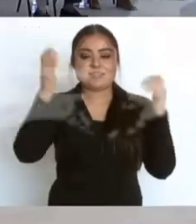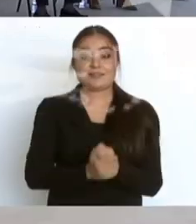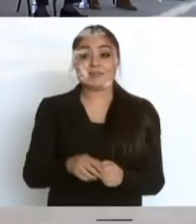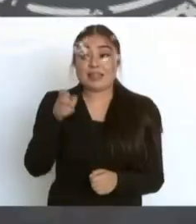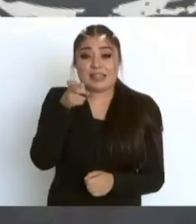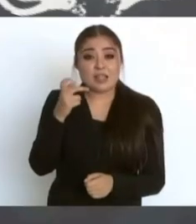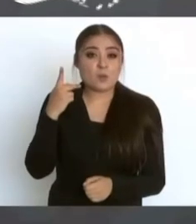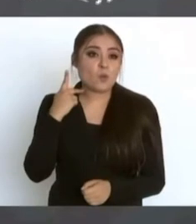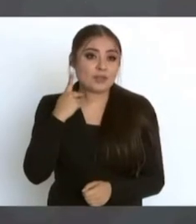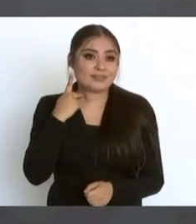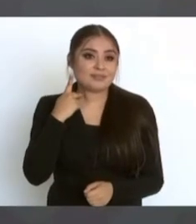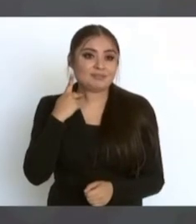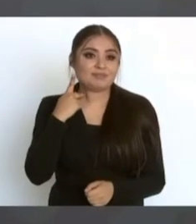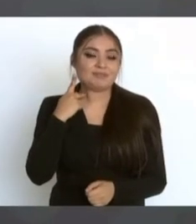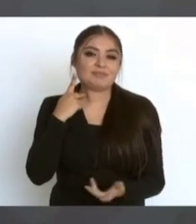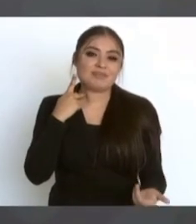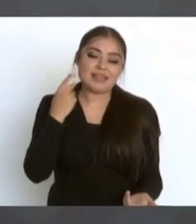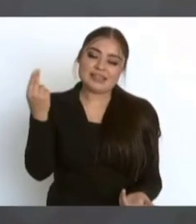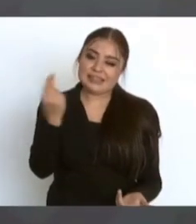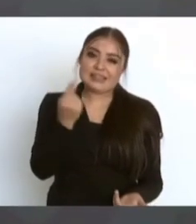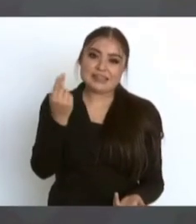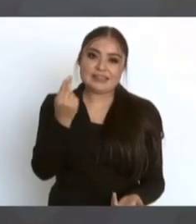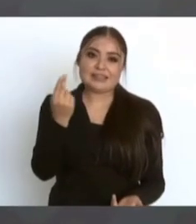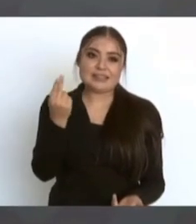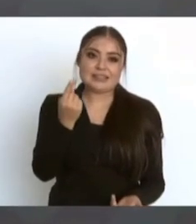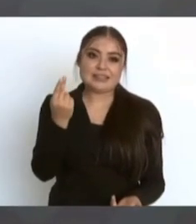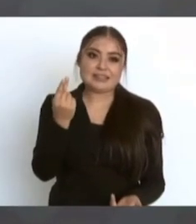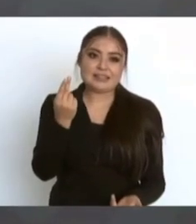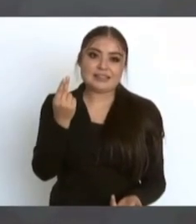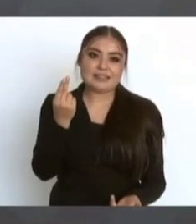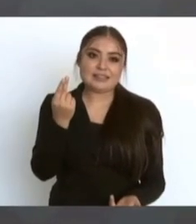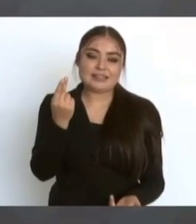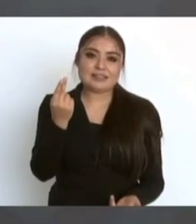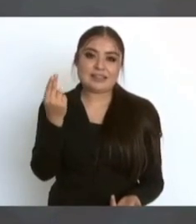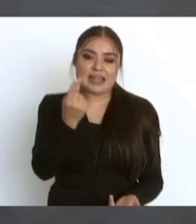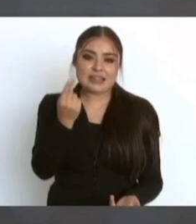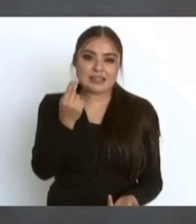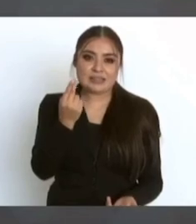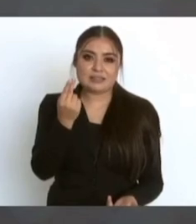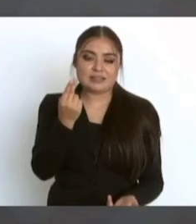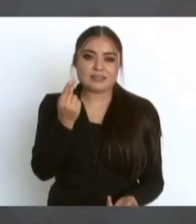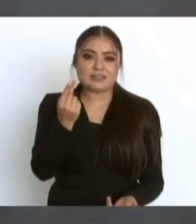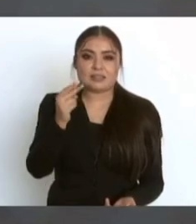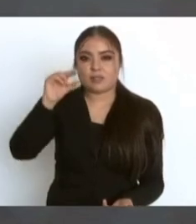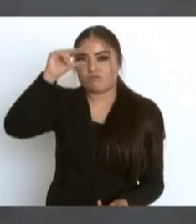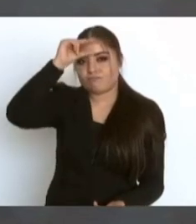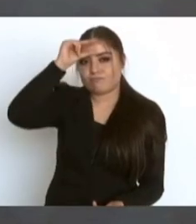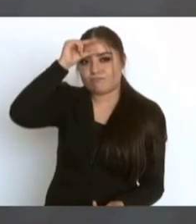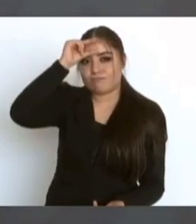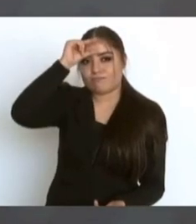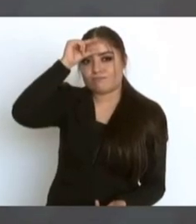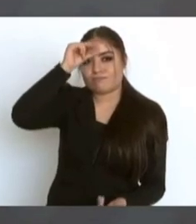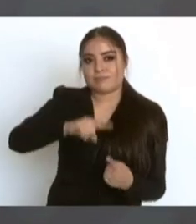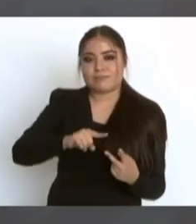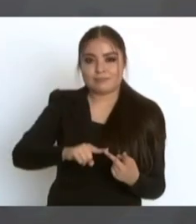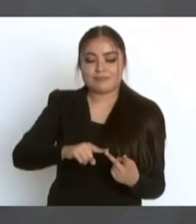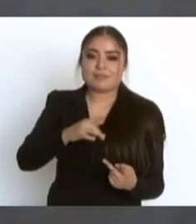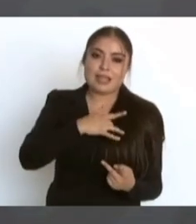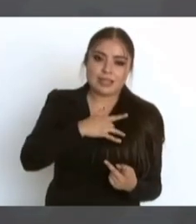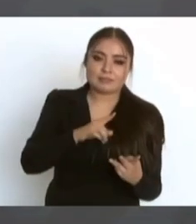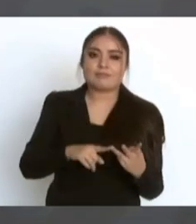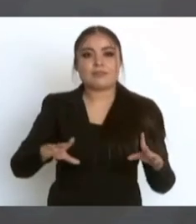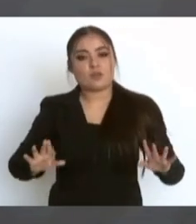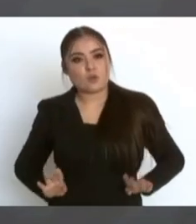La política se requiere cabeza, corazón y carácter.